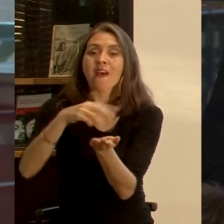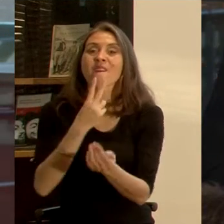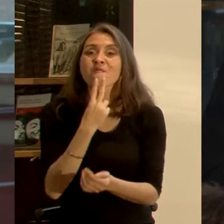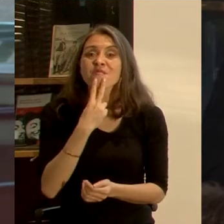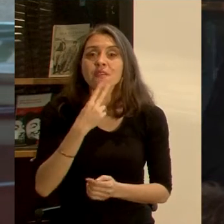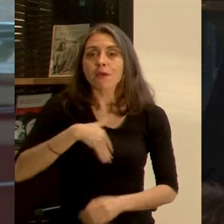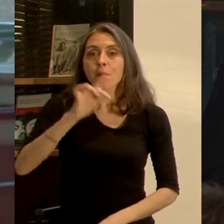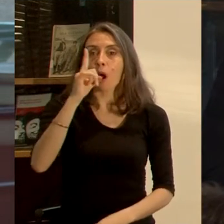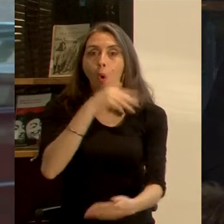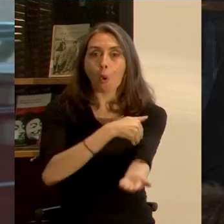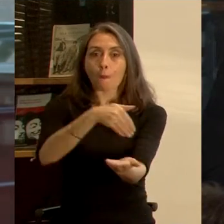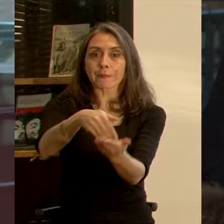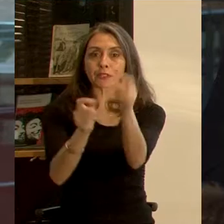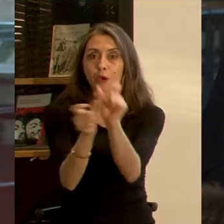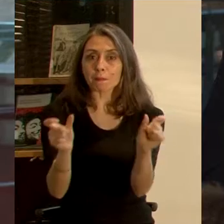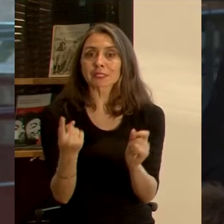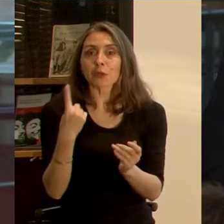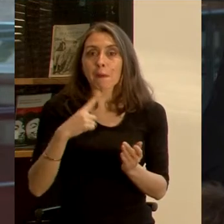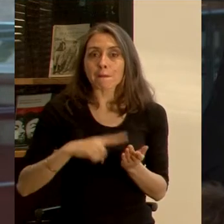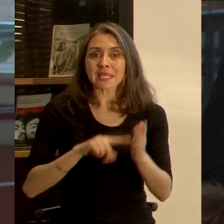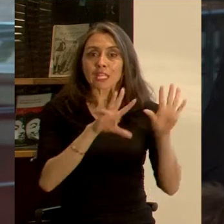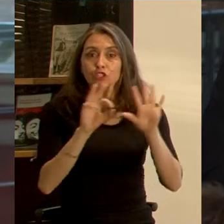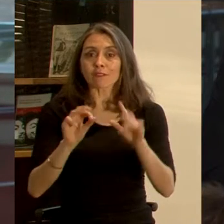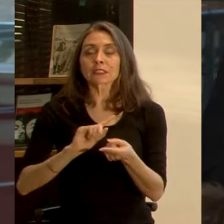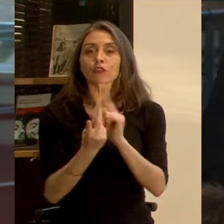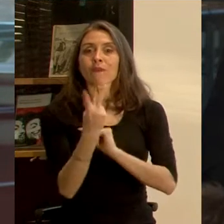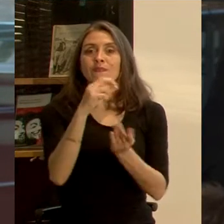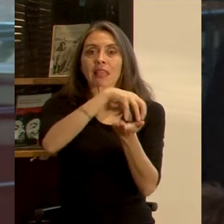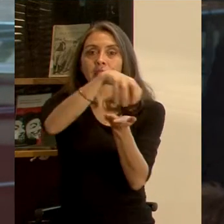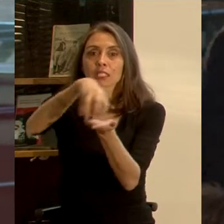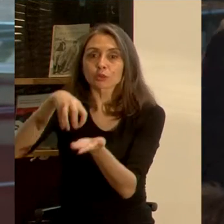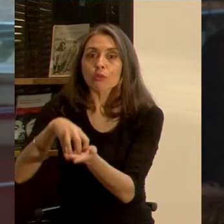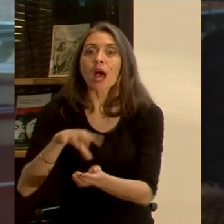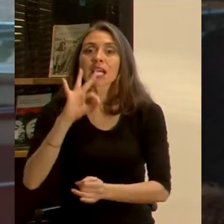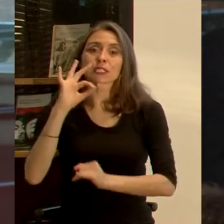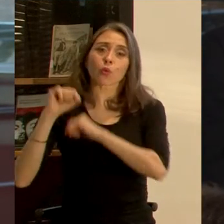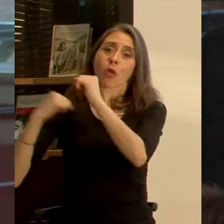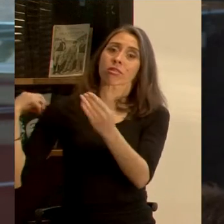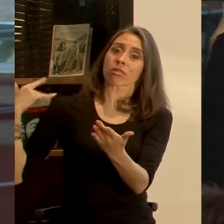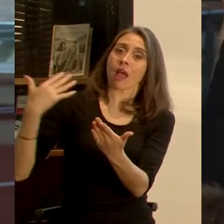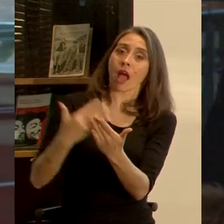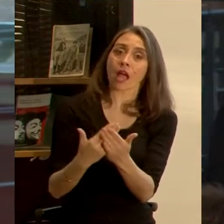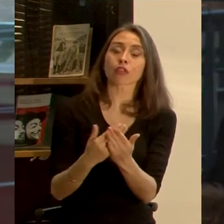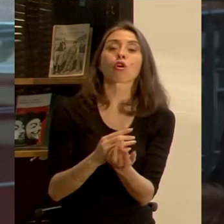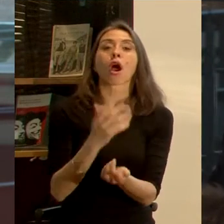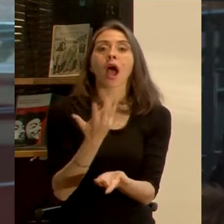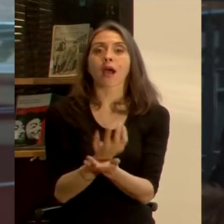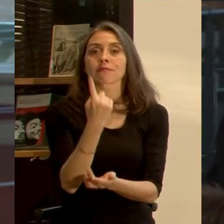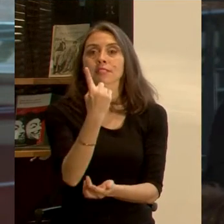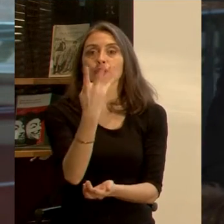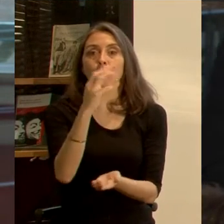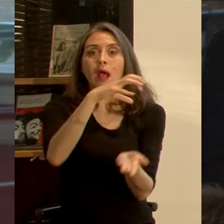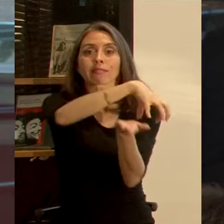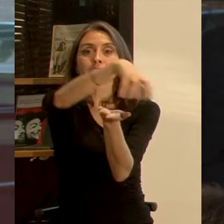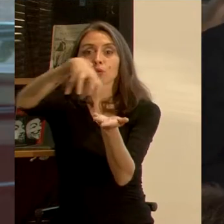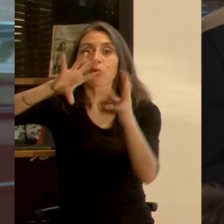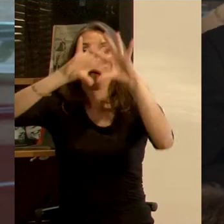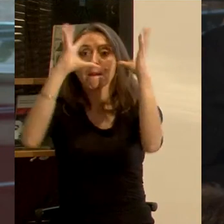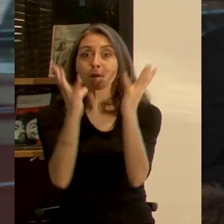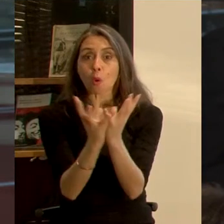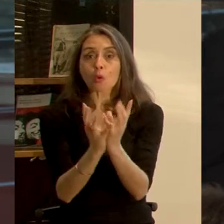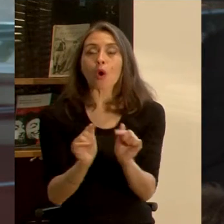millón de habitantes, y ya en 1900 eran 20, y 50 años después, 140. Y hoy día,